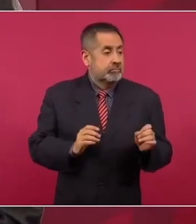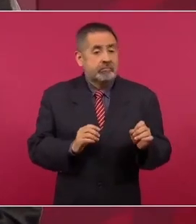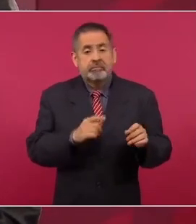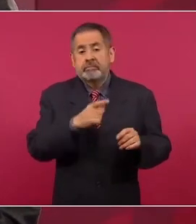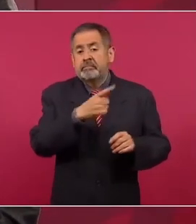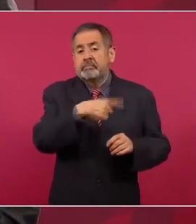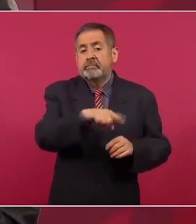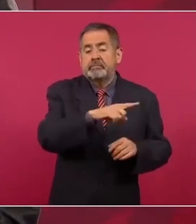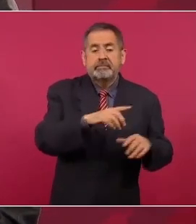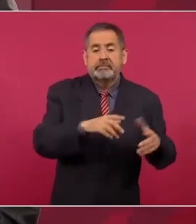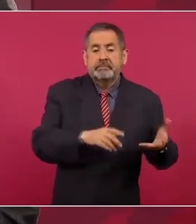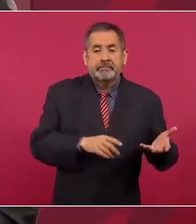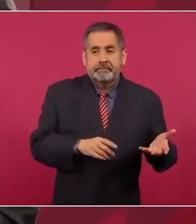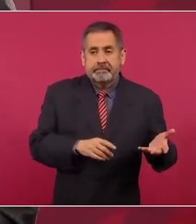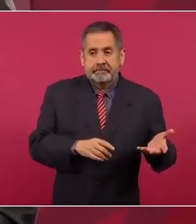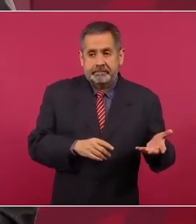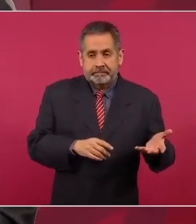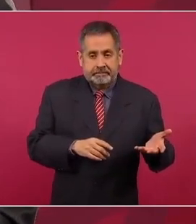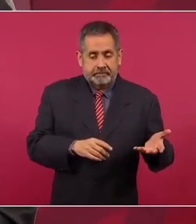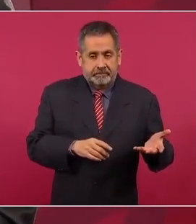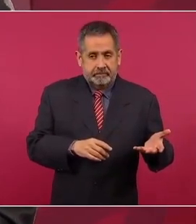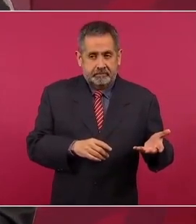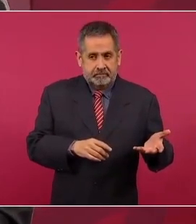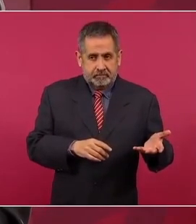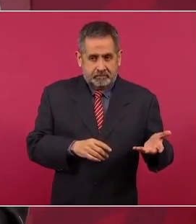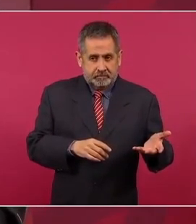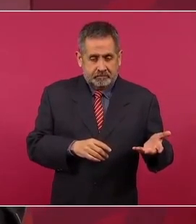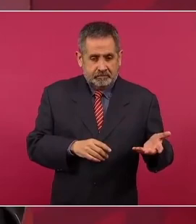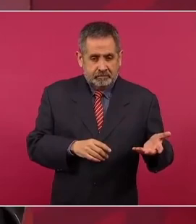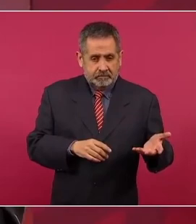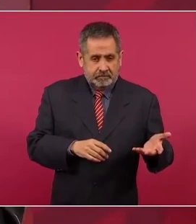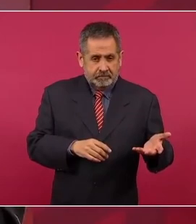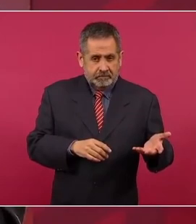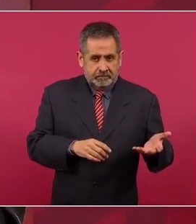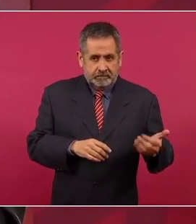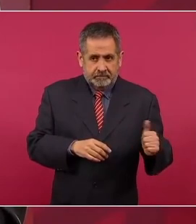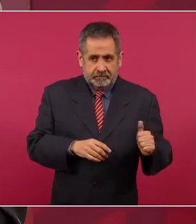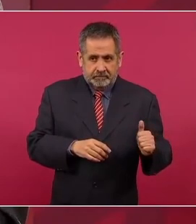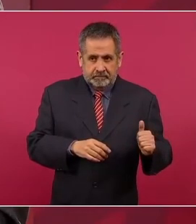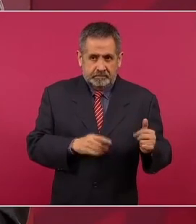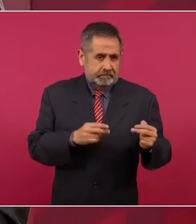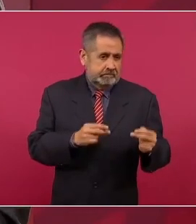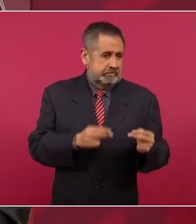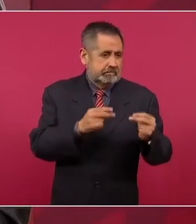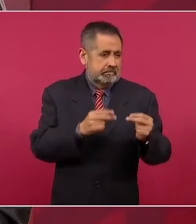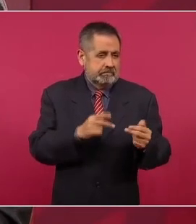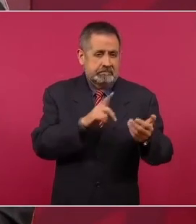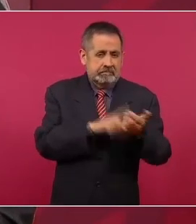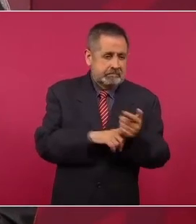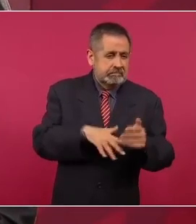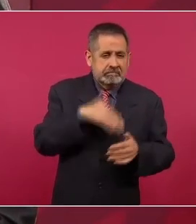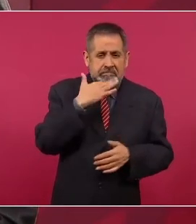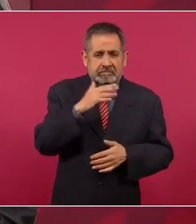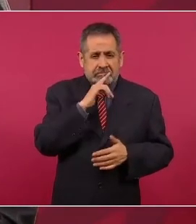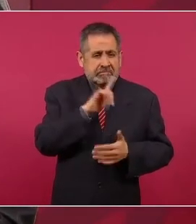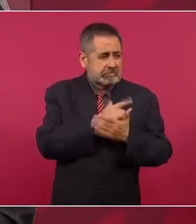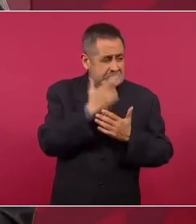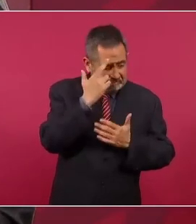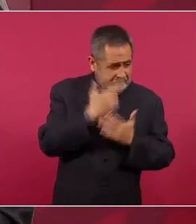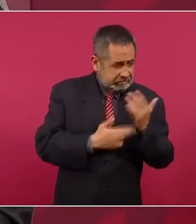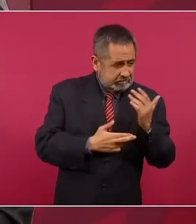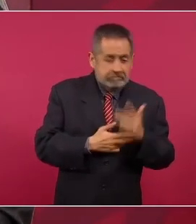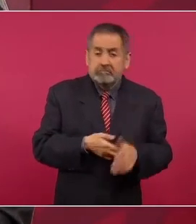a hacer negocios ilícitos